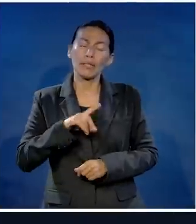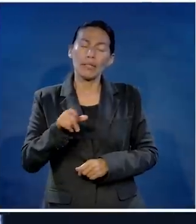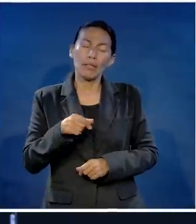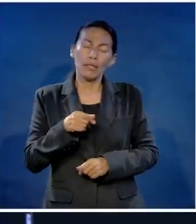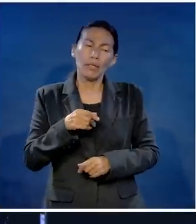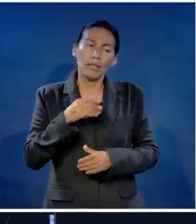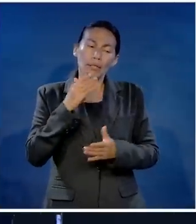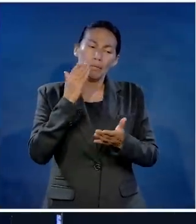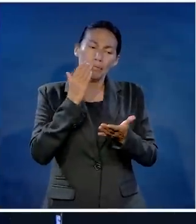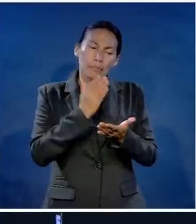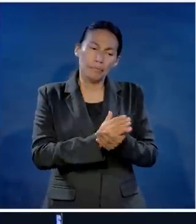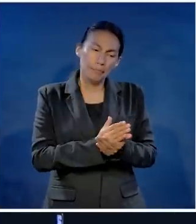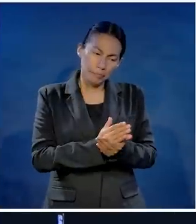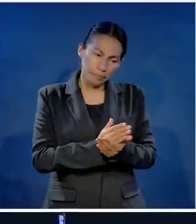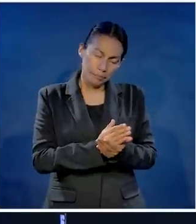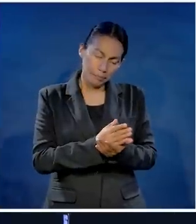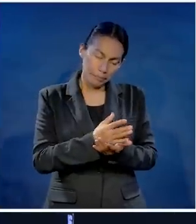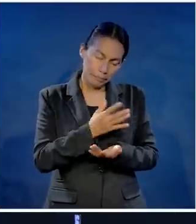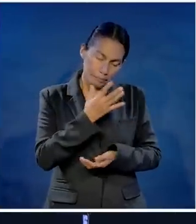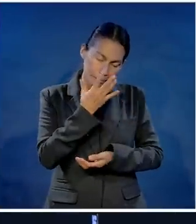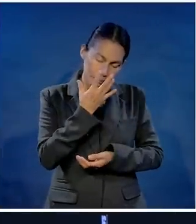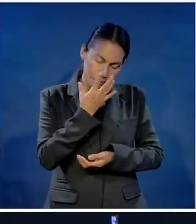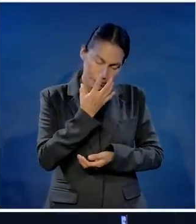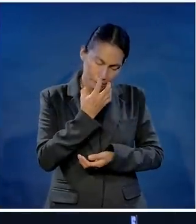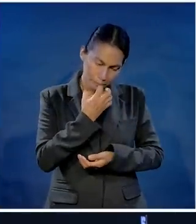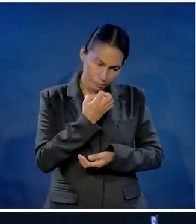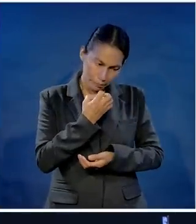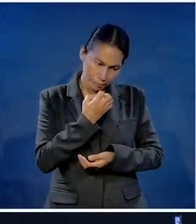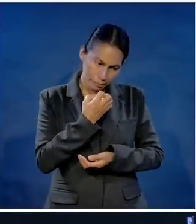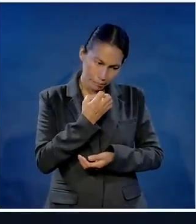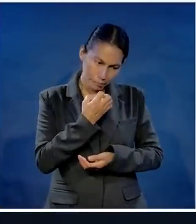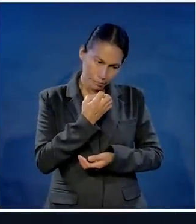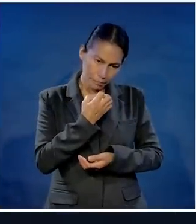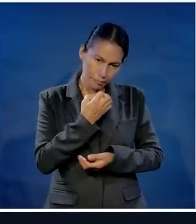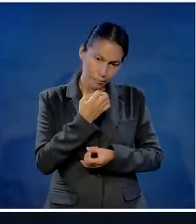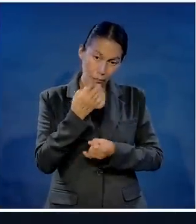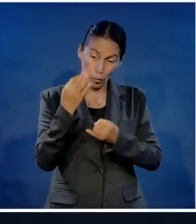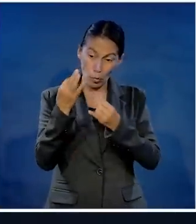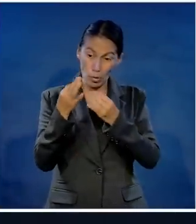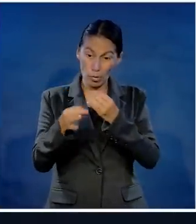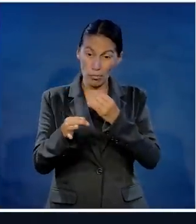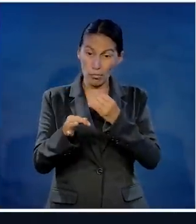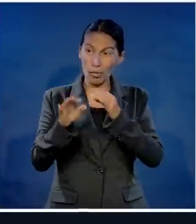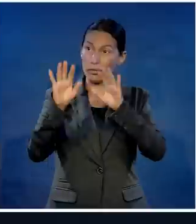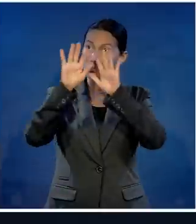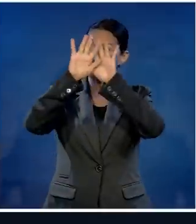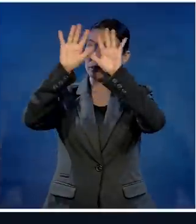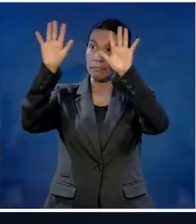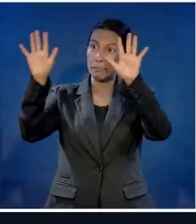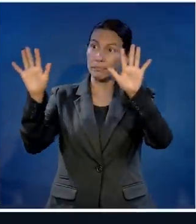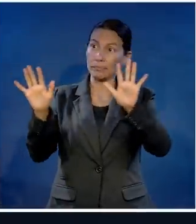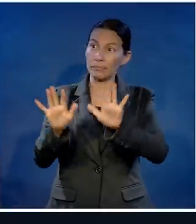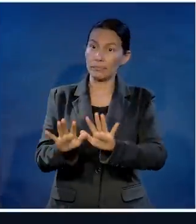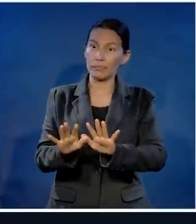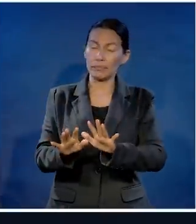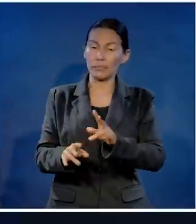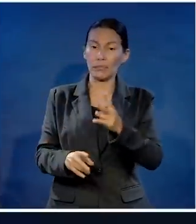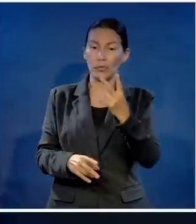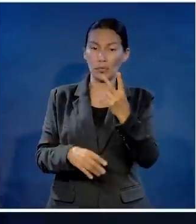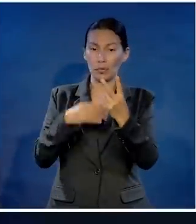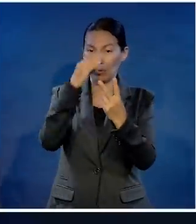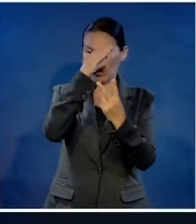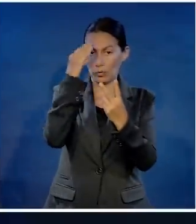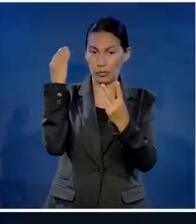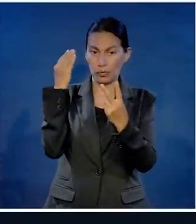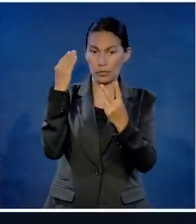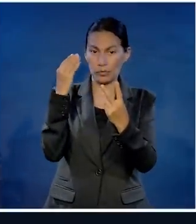con una voz más pausada y triste, me llevó a la última pared donde